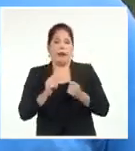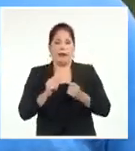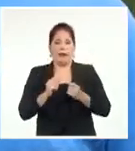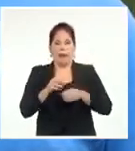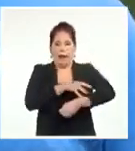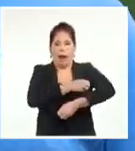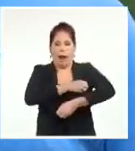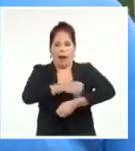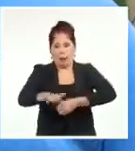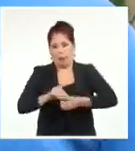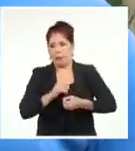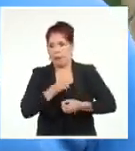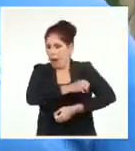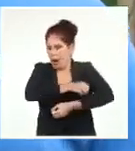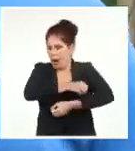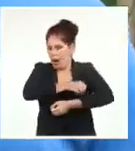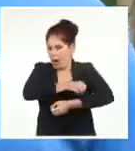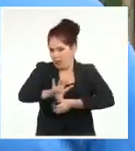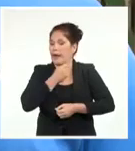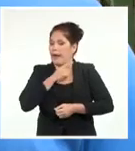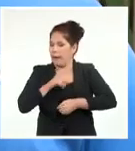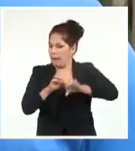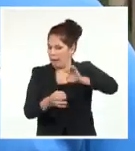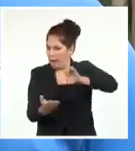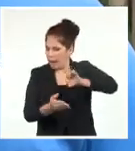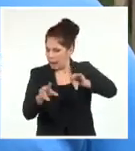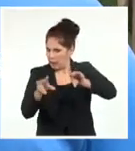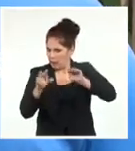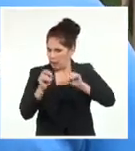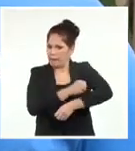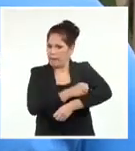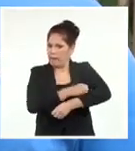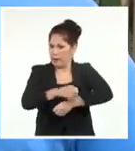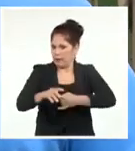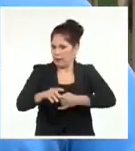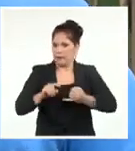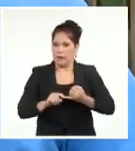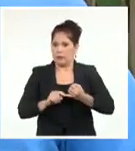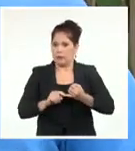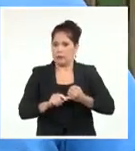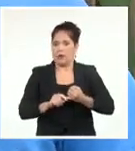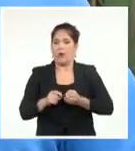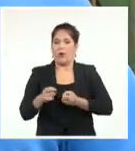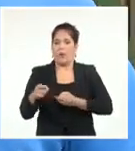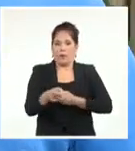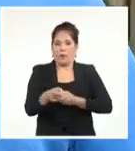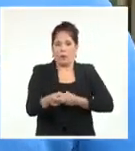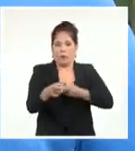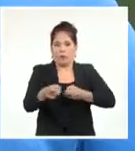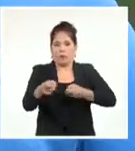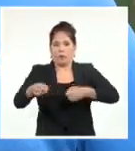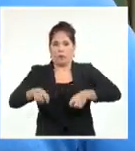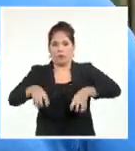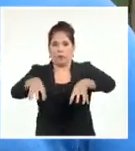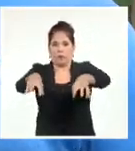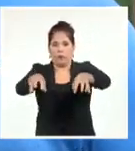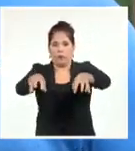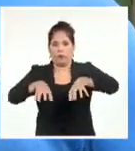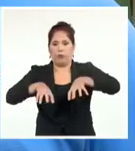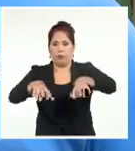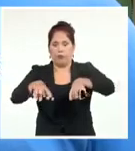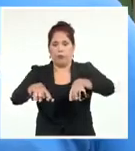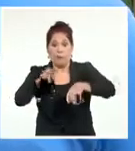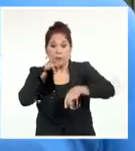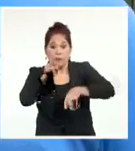es fertilizante, por lo menos en caña planta, en caña nueva, el fertilizante o el herbicida, por lo menos todo lo otro que yo le